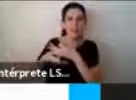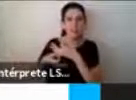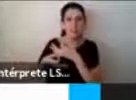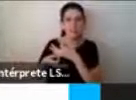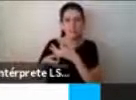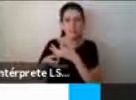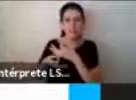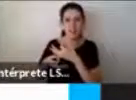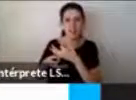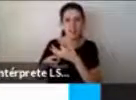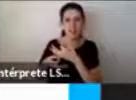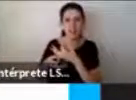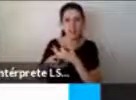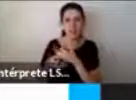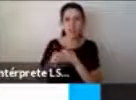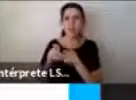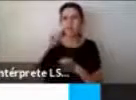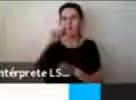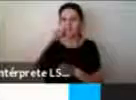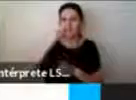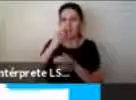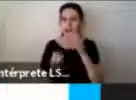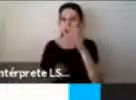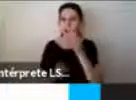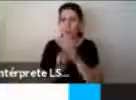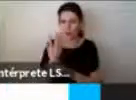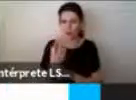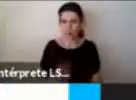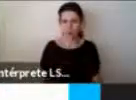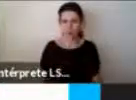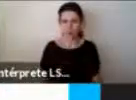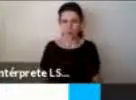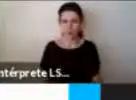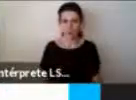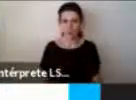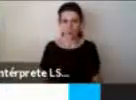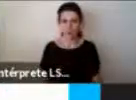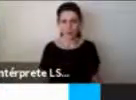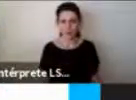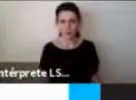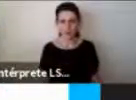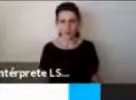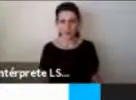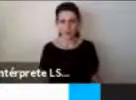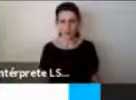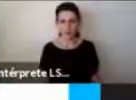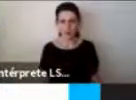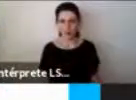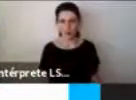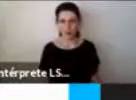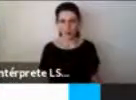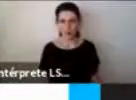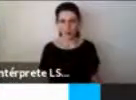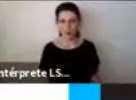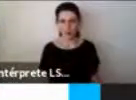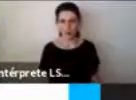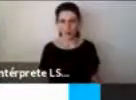nuevos significados. ¿Ya? Entonces, les voy a hablar un poquito sobre